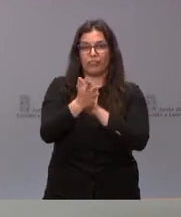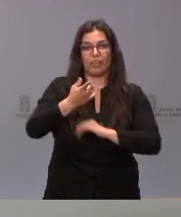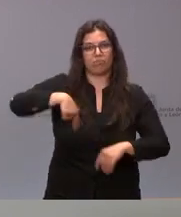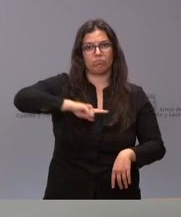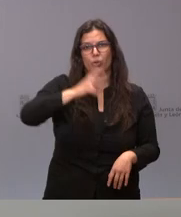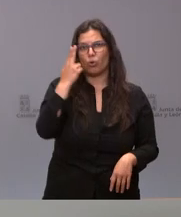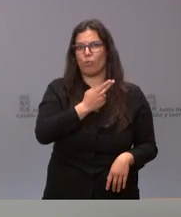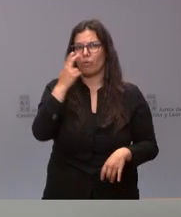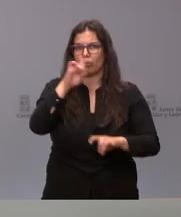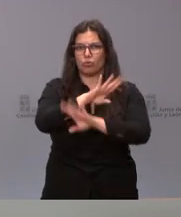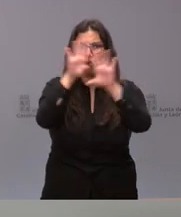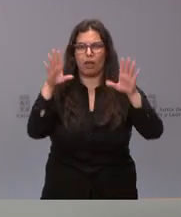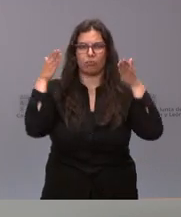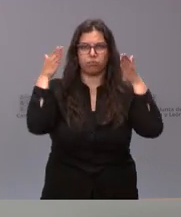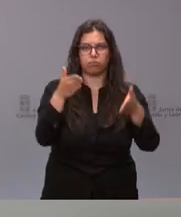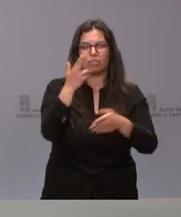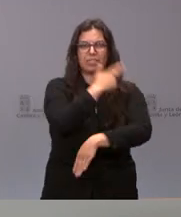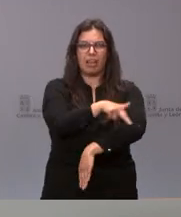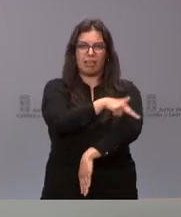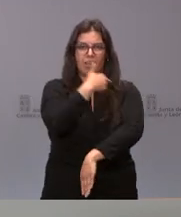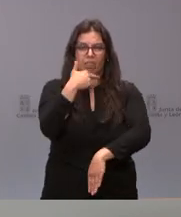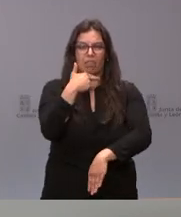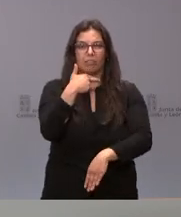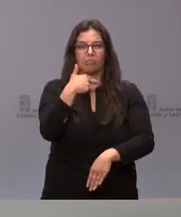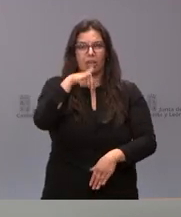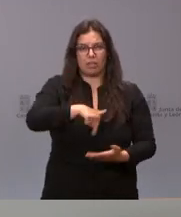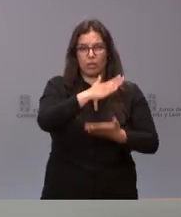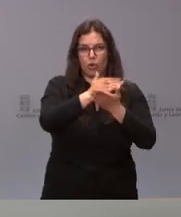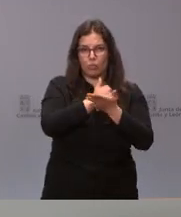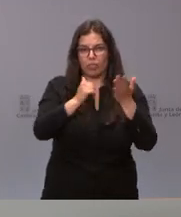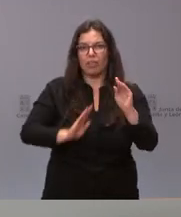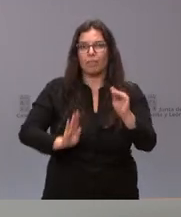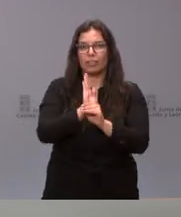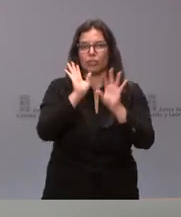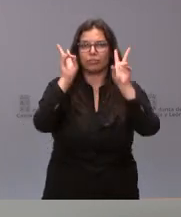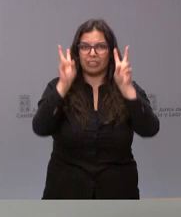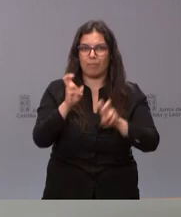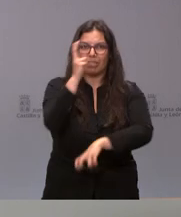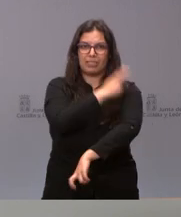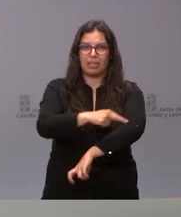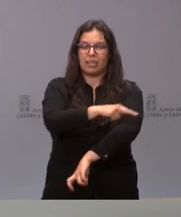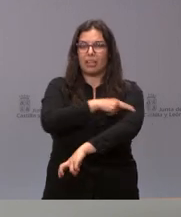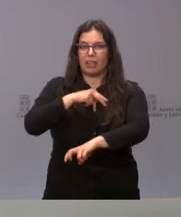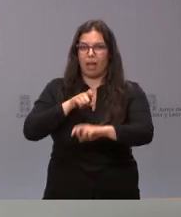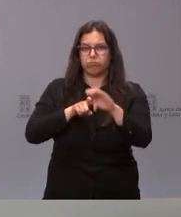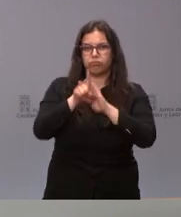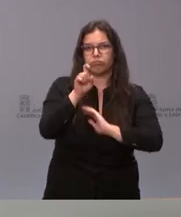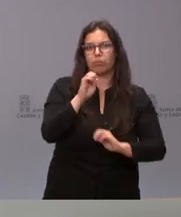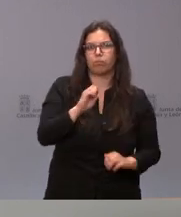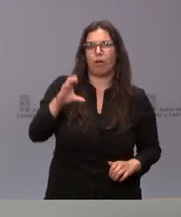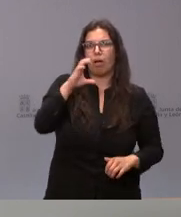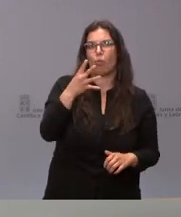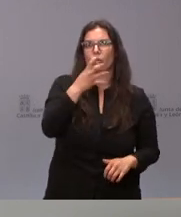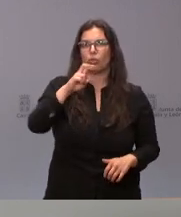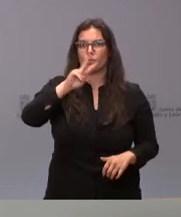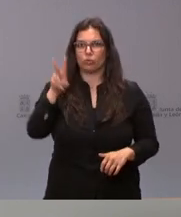sanidad asistencial de nuestra comunidad autónoma, con la inversión en materia sanitaria, un crecimiento de 400 euros